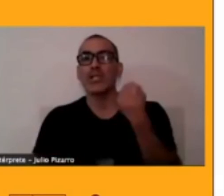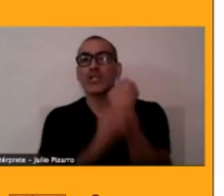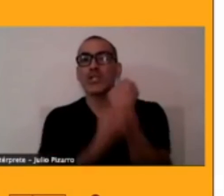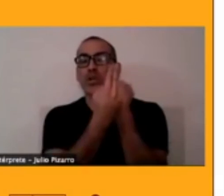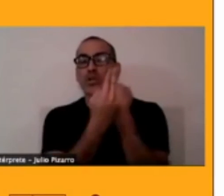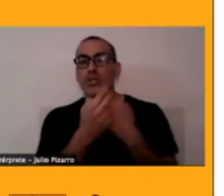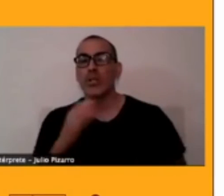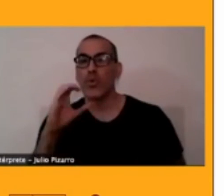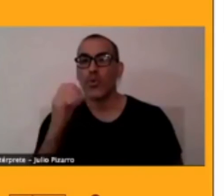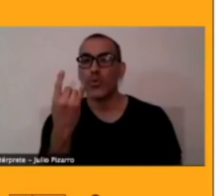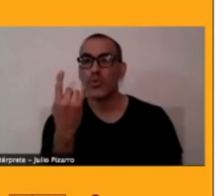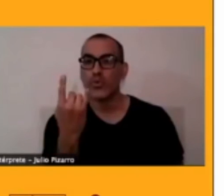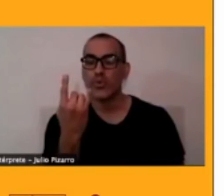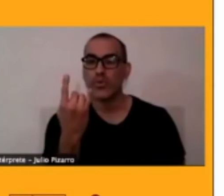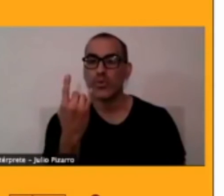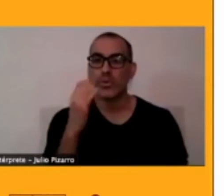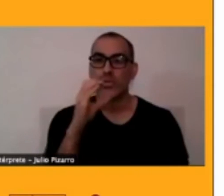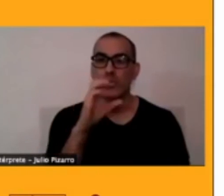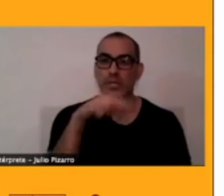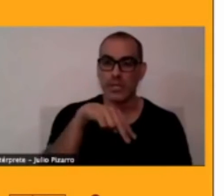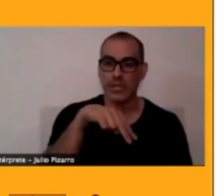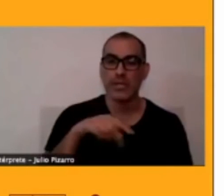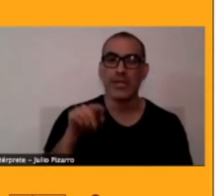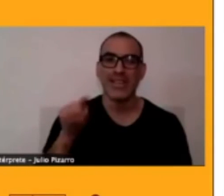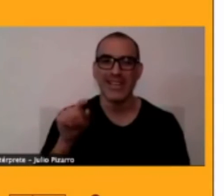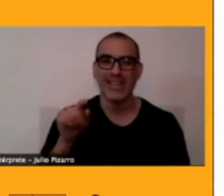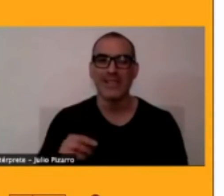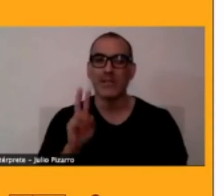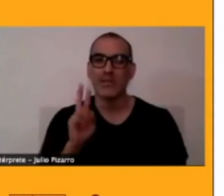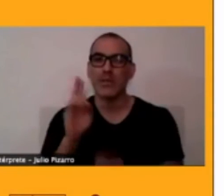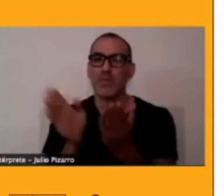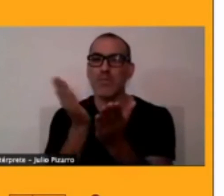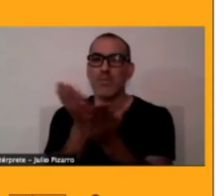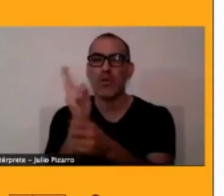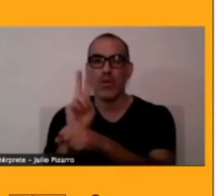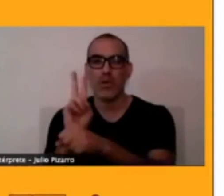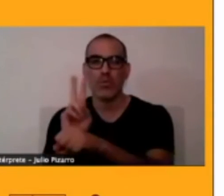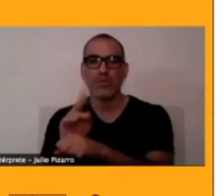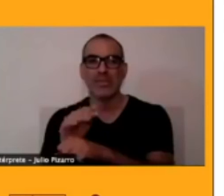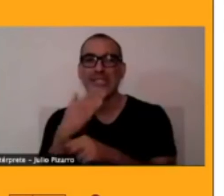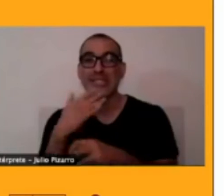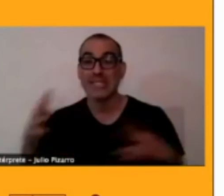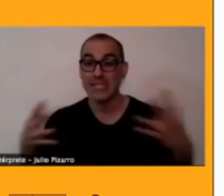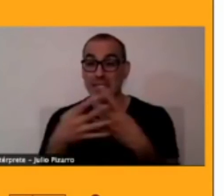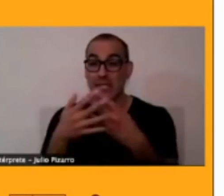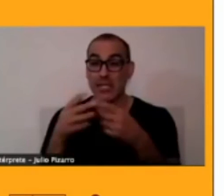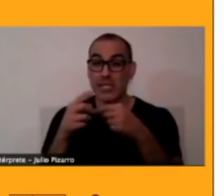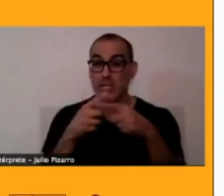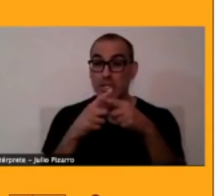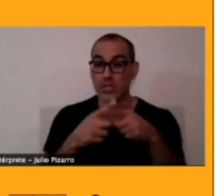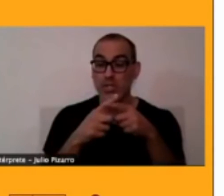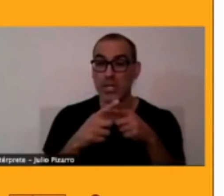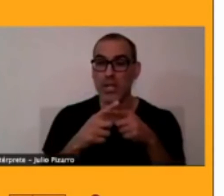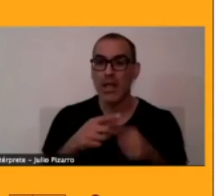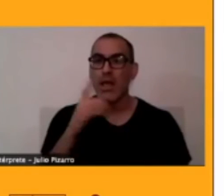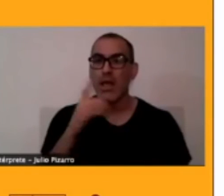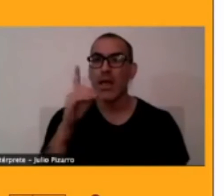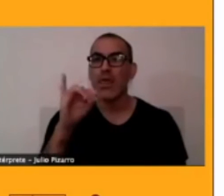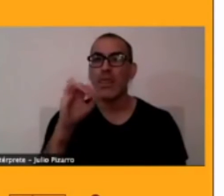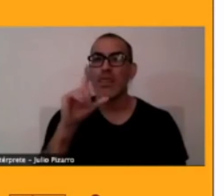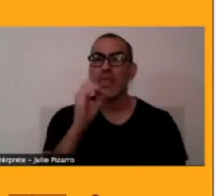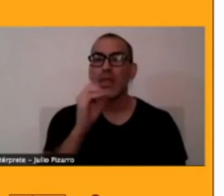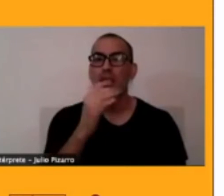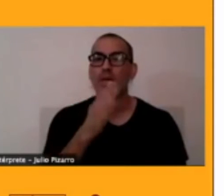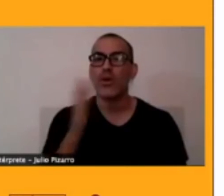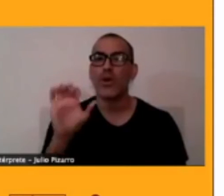manual de profesores también tenemos redes sociales Dilo en Kunza de Didier una tatameña de